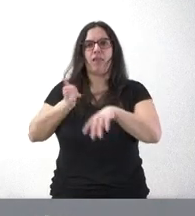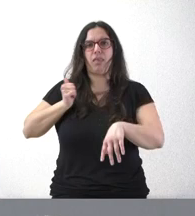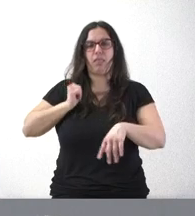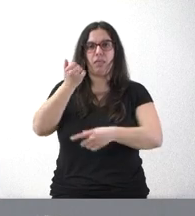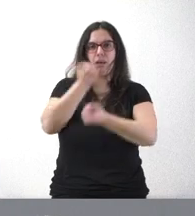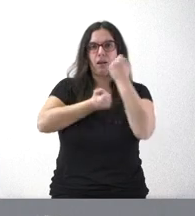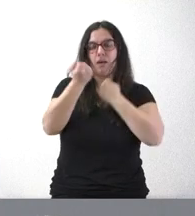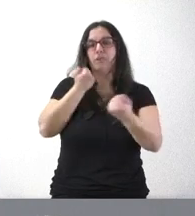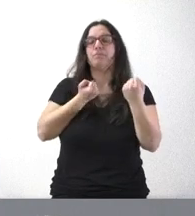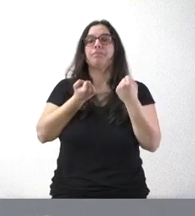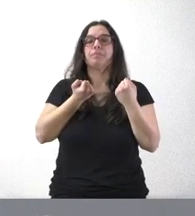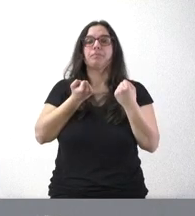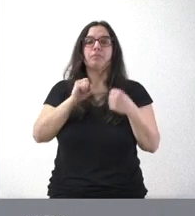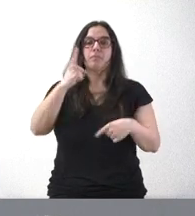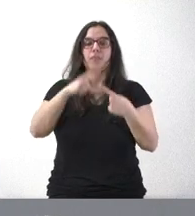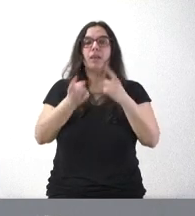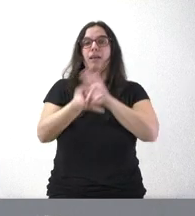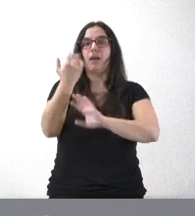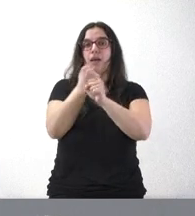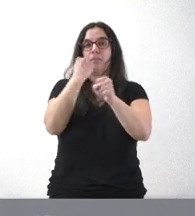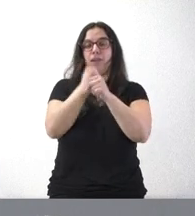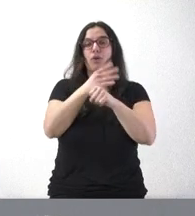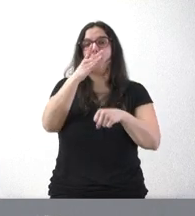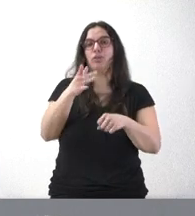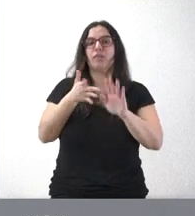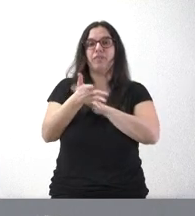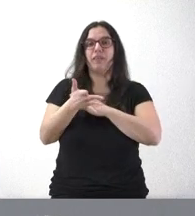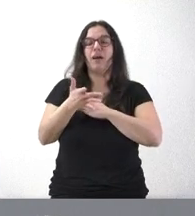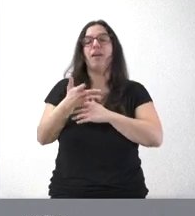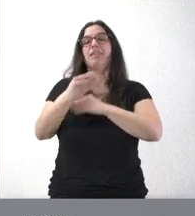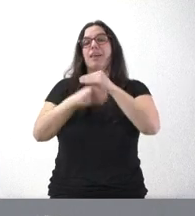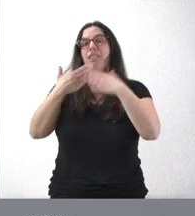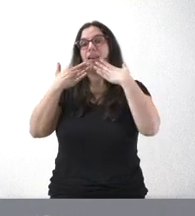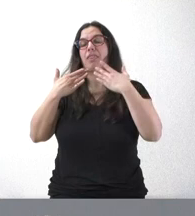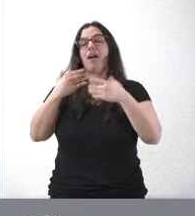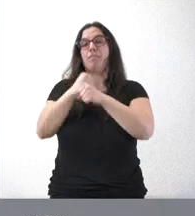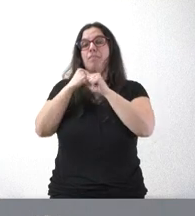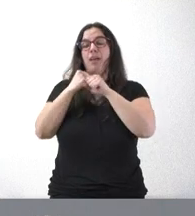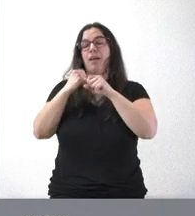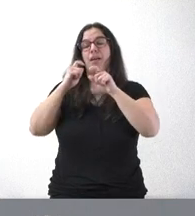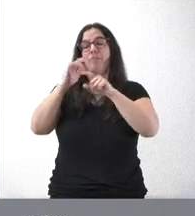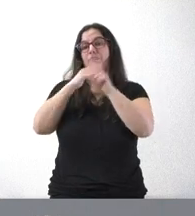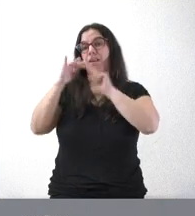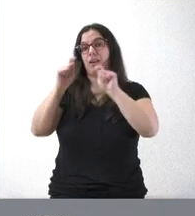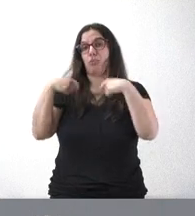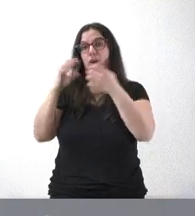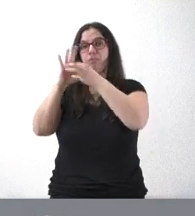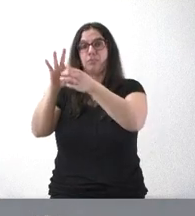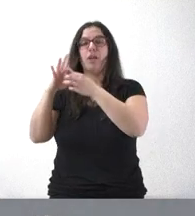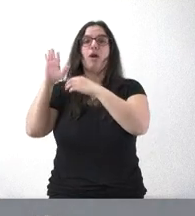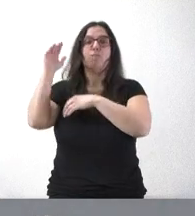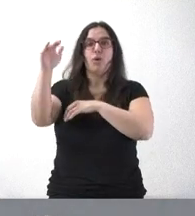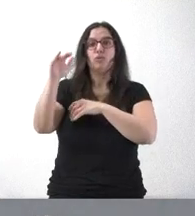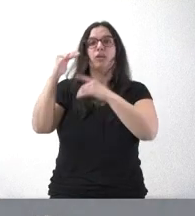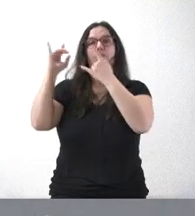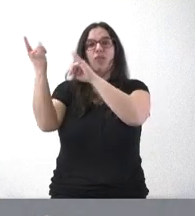varios efectos. Por un lugar, la creación de empleo desde el punto de vista que se suministra con biomasa y, por tanto, es un empleo asociado al monte, al sector forestal,